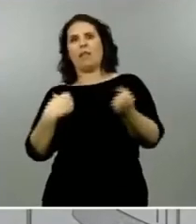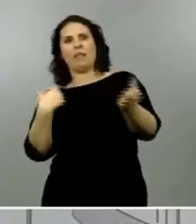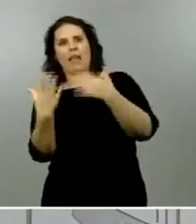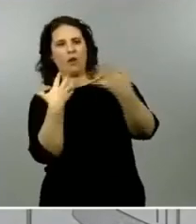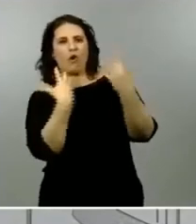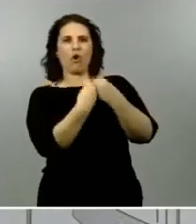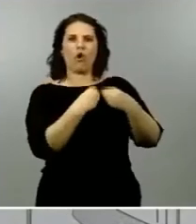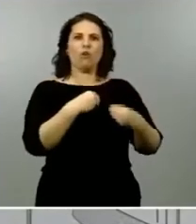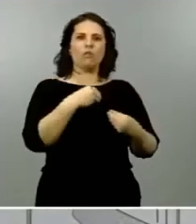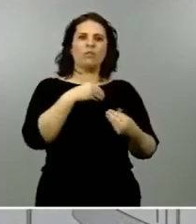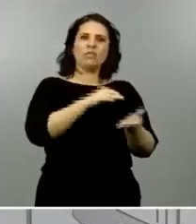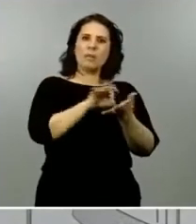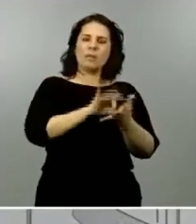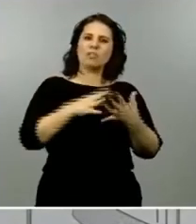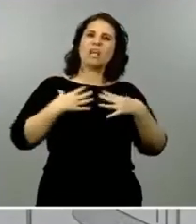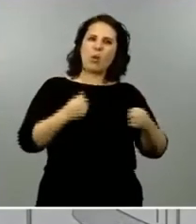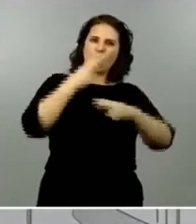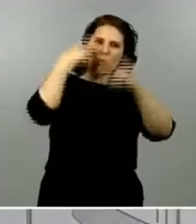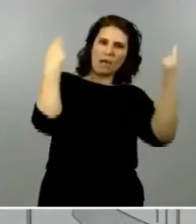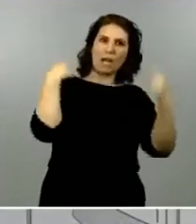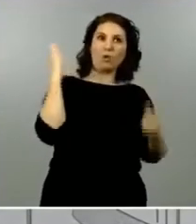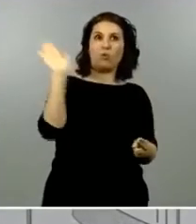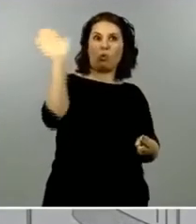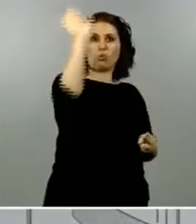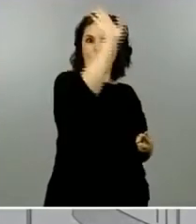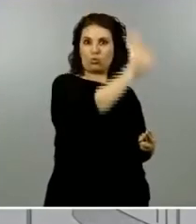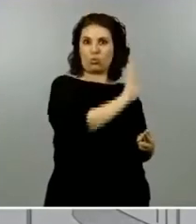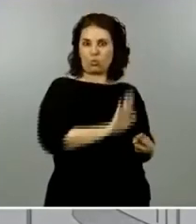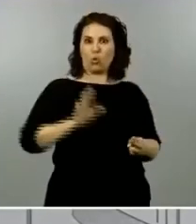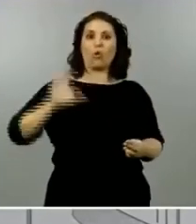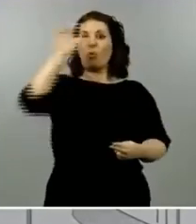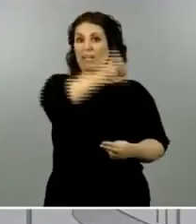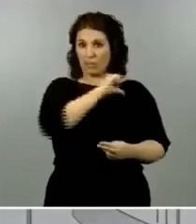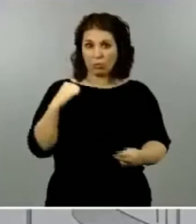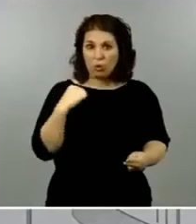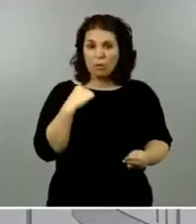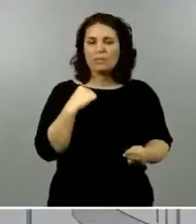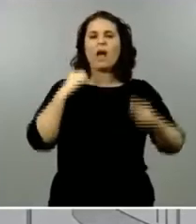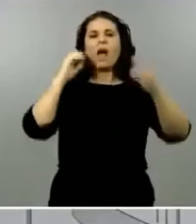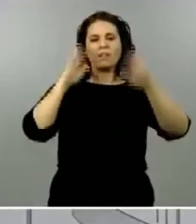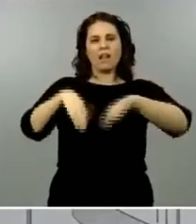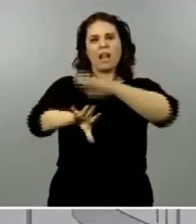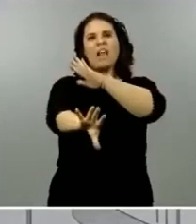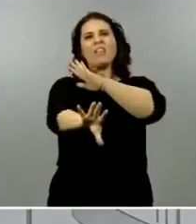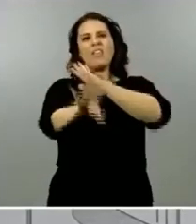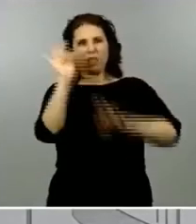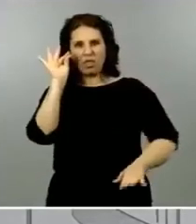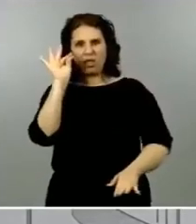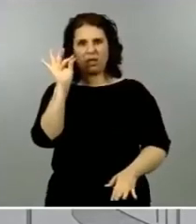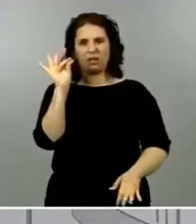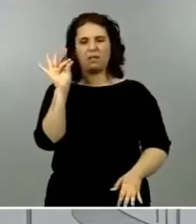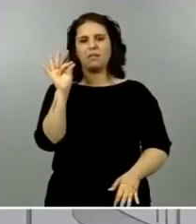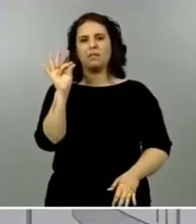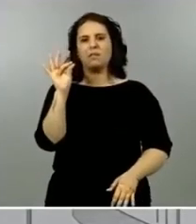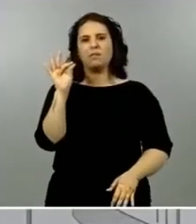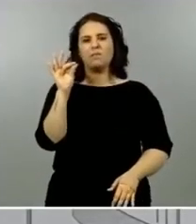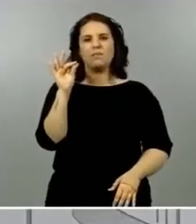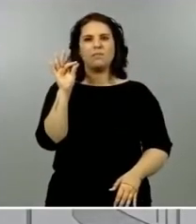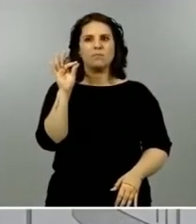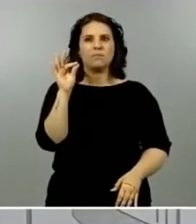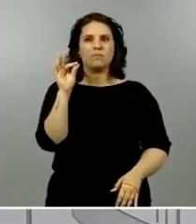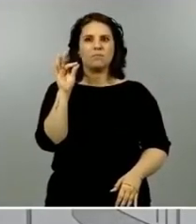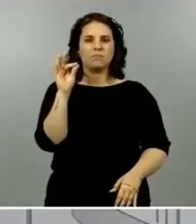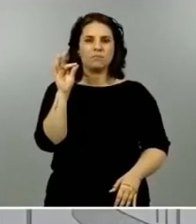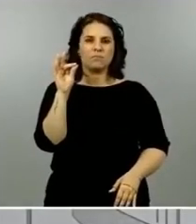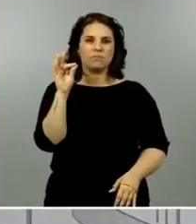caso de las comunidades autónomas pues deciden de manera la mayor parte de los casos he de decirle de manera digamos acordada